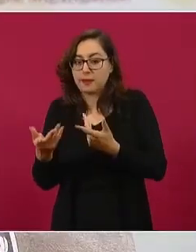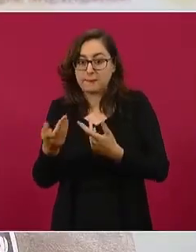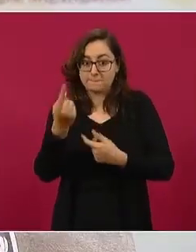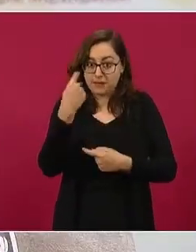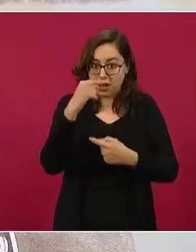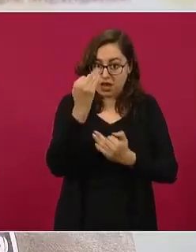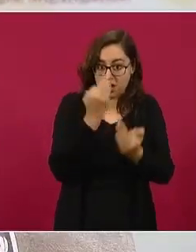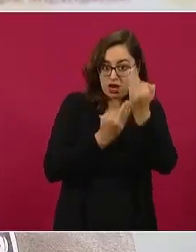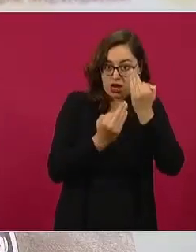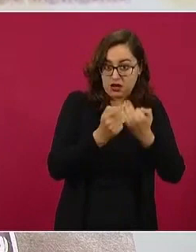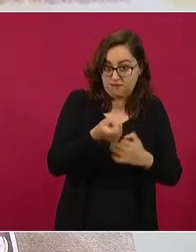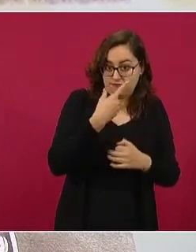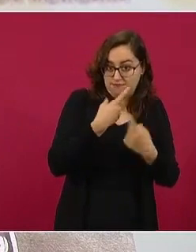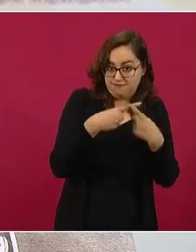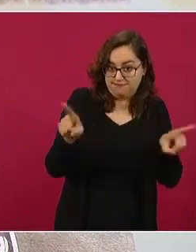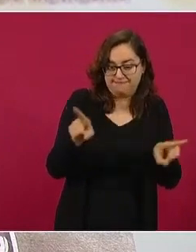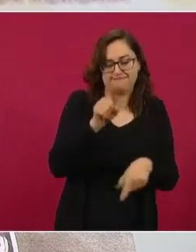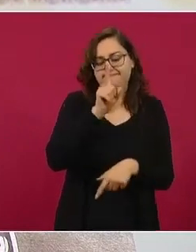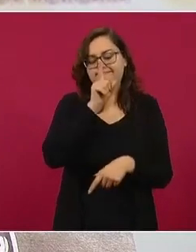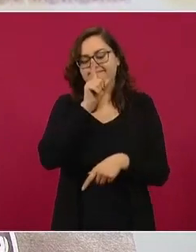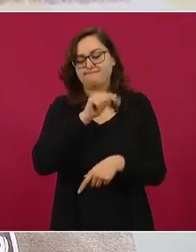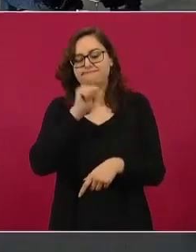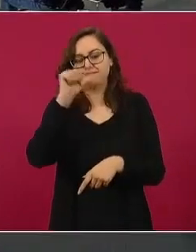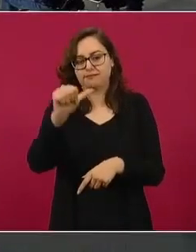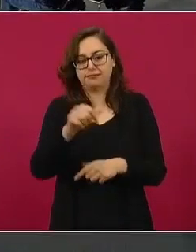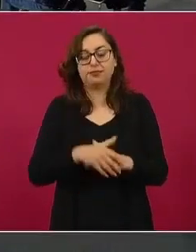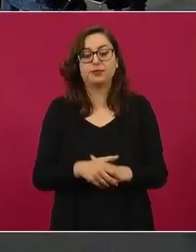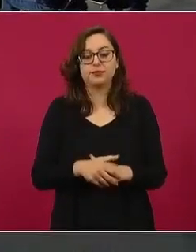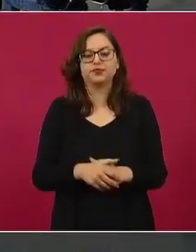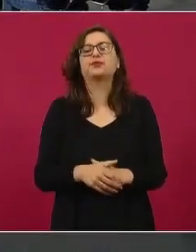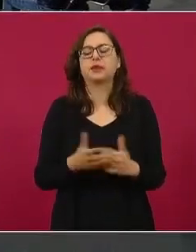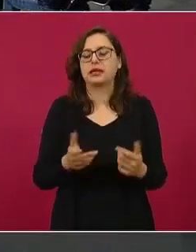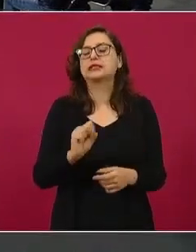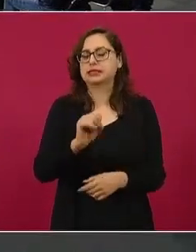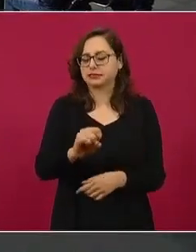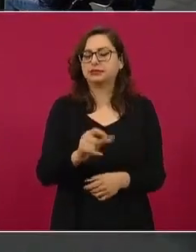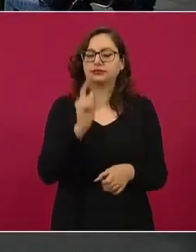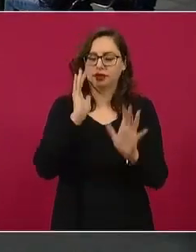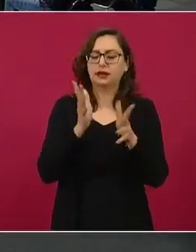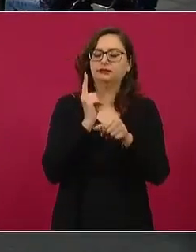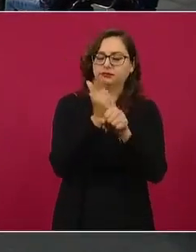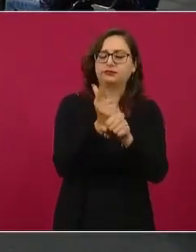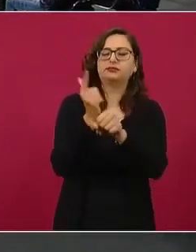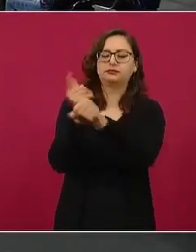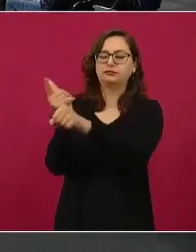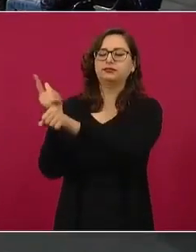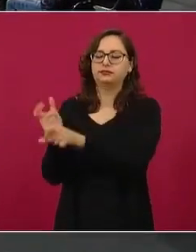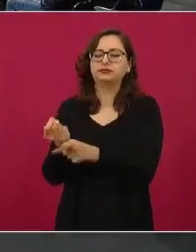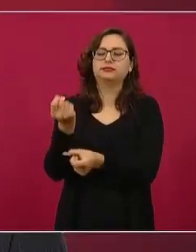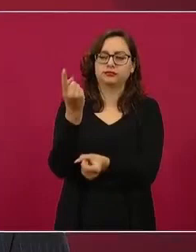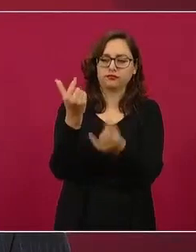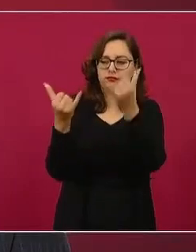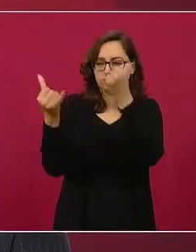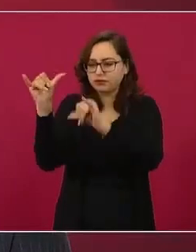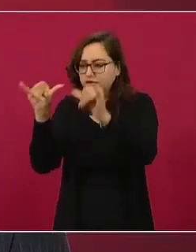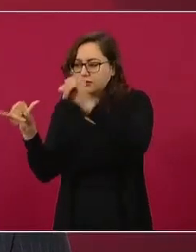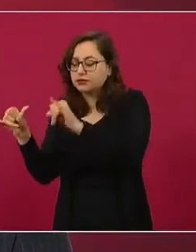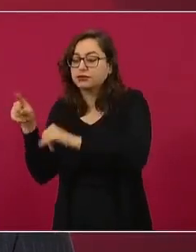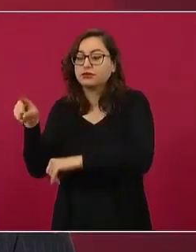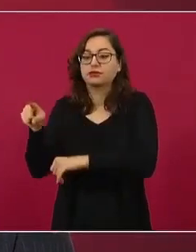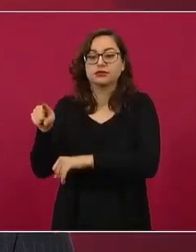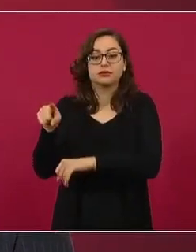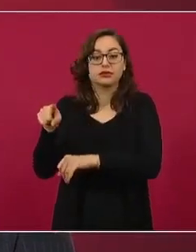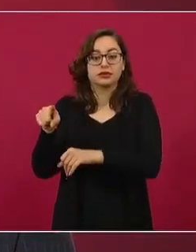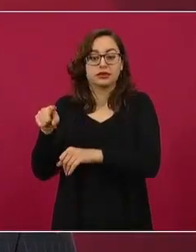para la vigilancia epidemiológica. Y de estos laboratorios ya estamos investigando, porque efectivamente hemos visto no sólo oportunismo, sino fraude